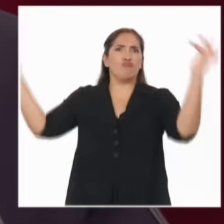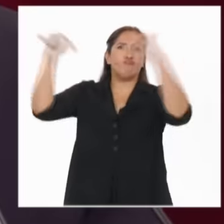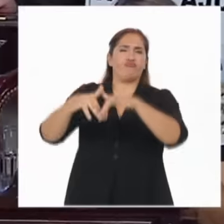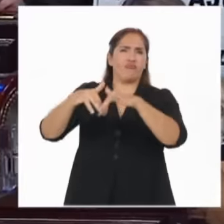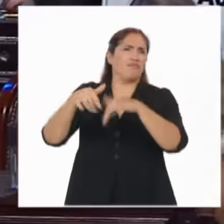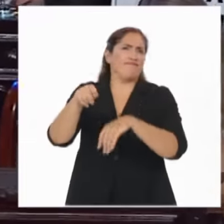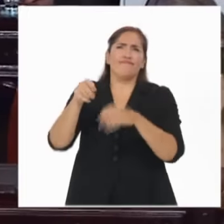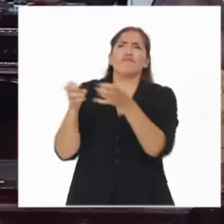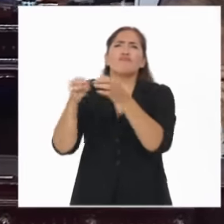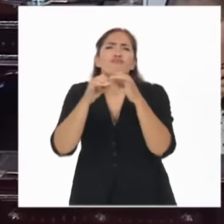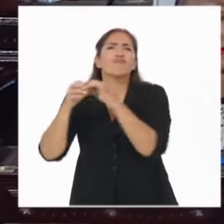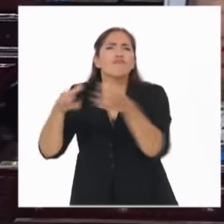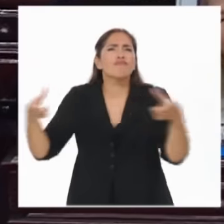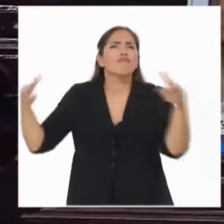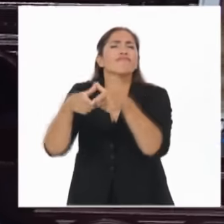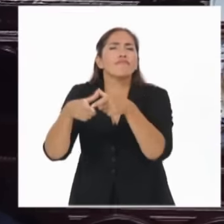importantes del mundo.